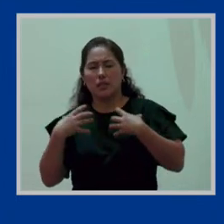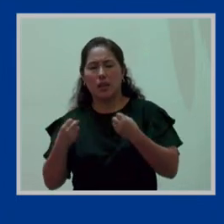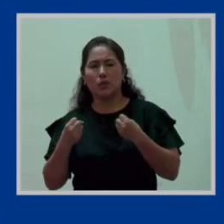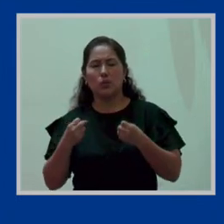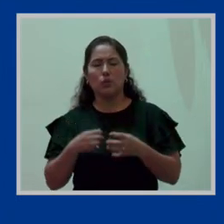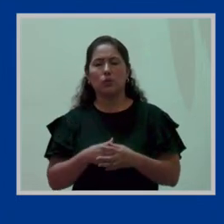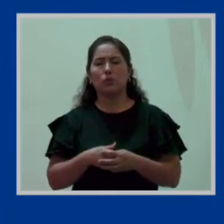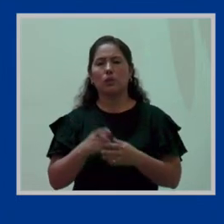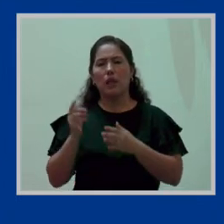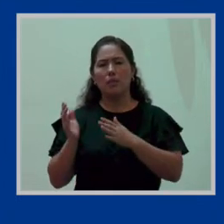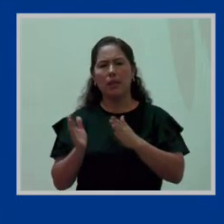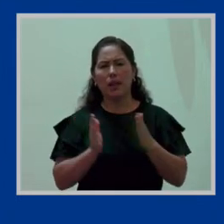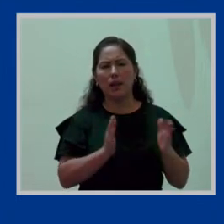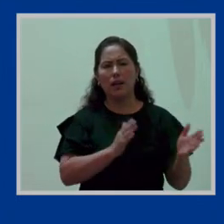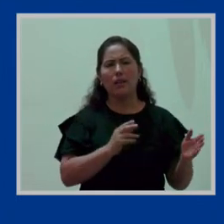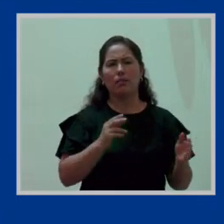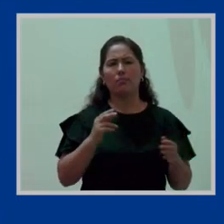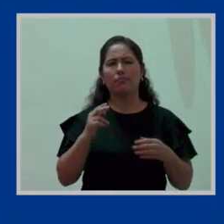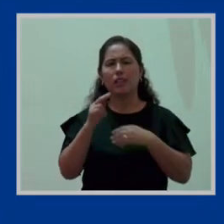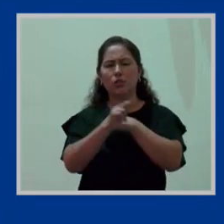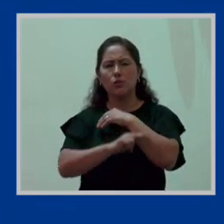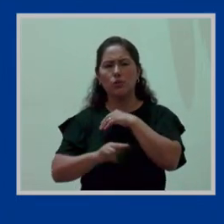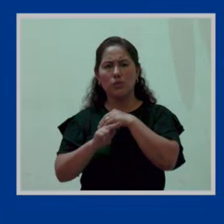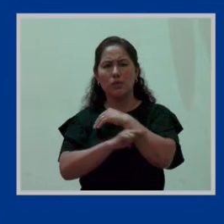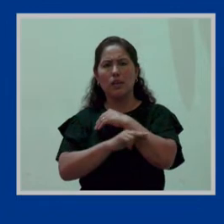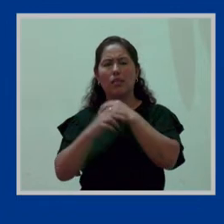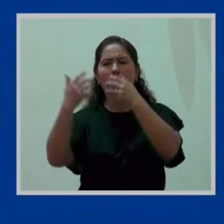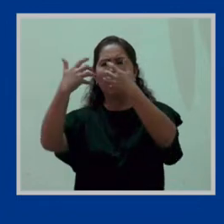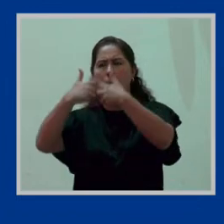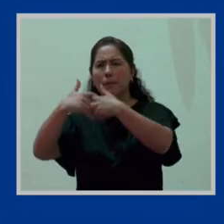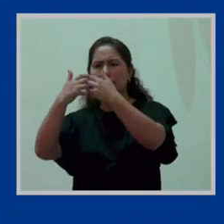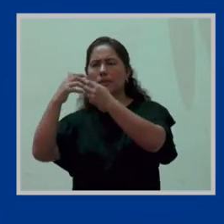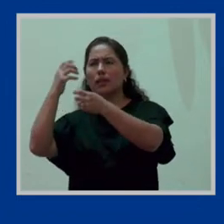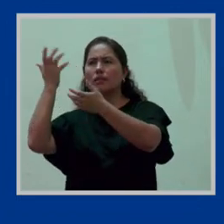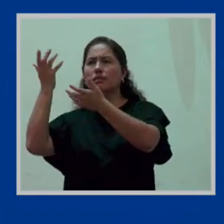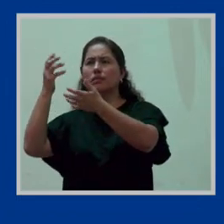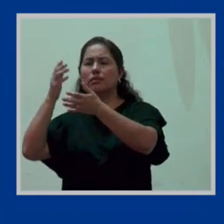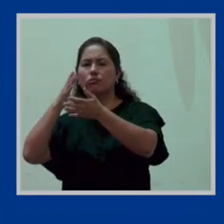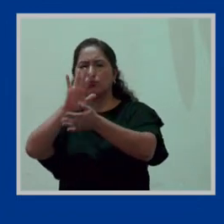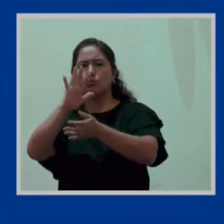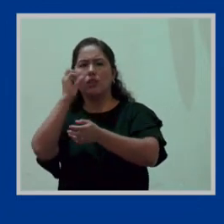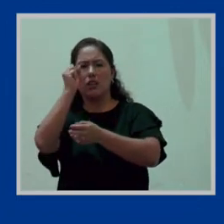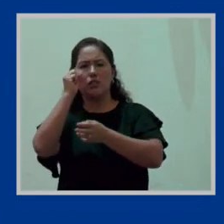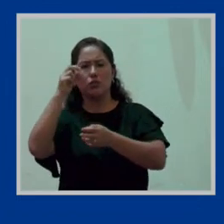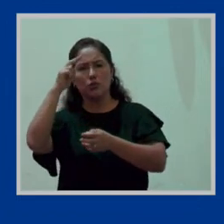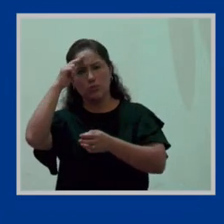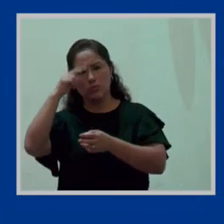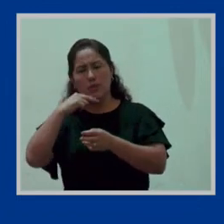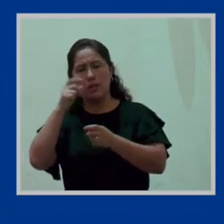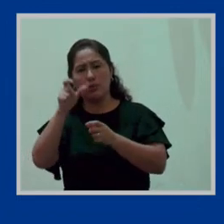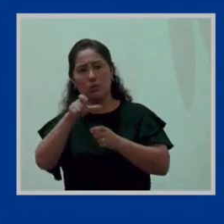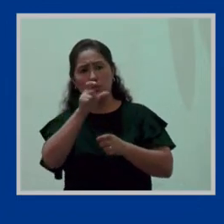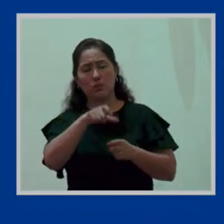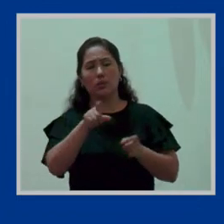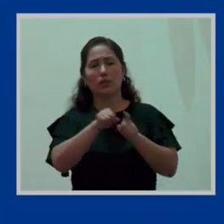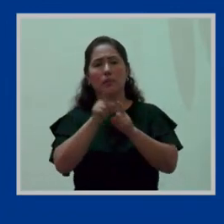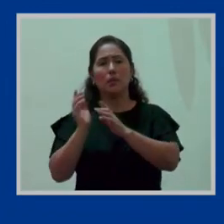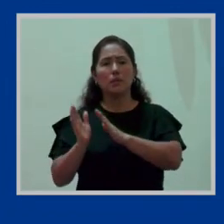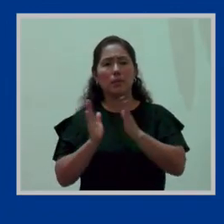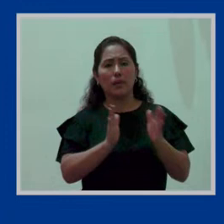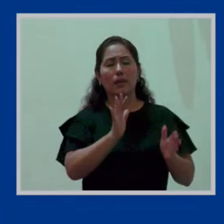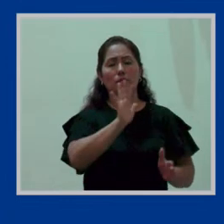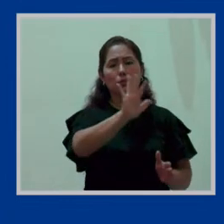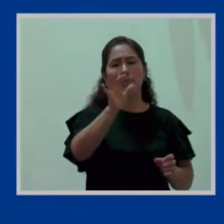el Plan Nacional de Empresas y Derechos Humanos, y también el Plan Nacional de Trabajo